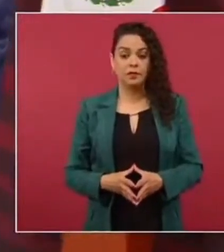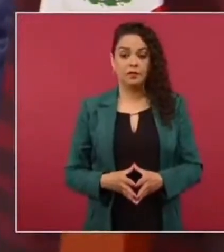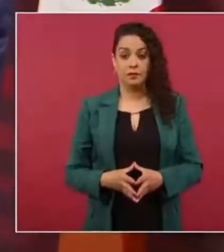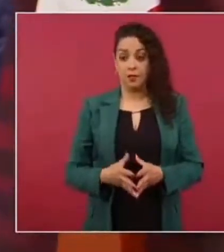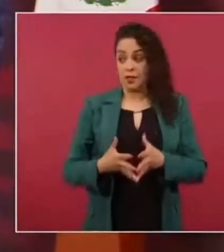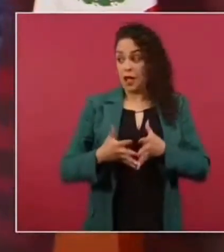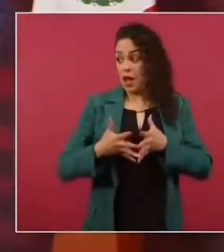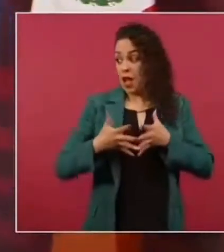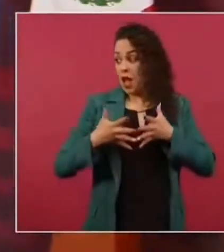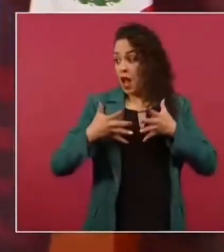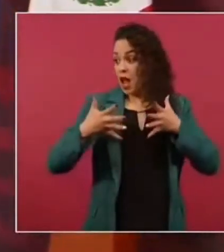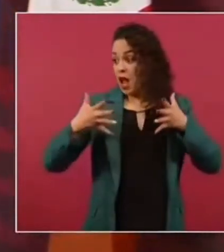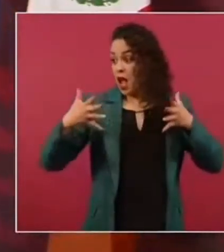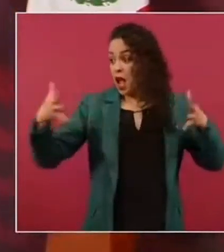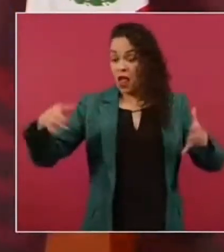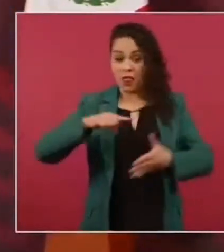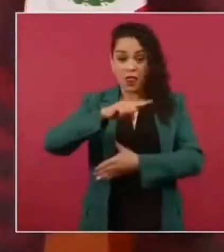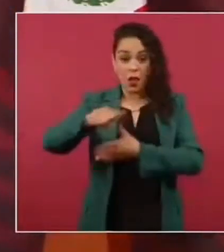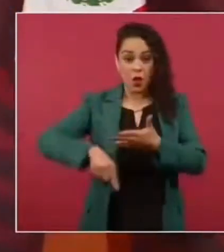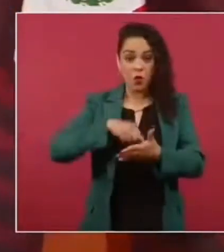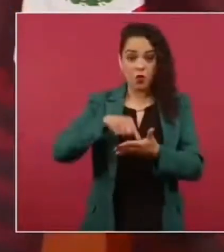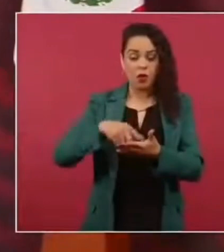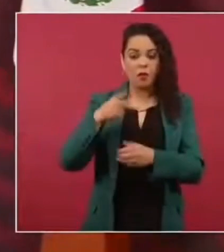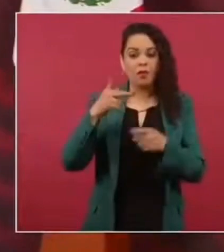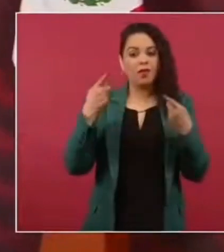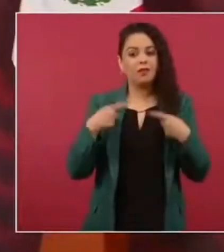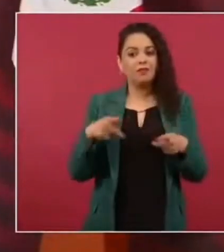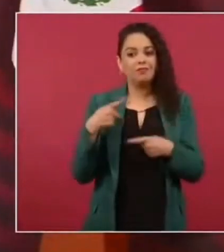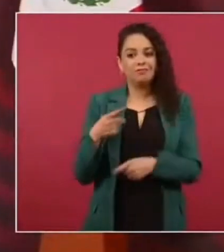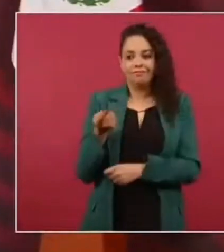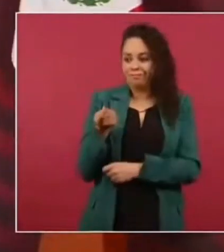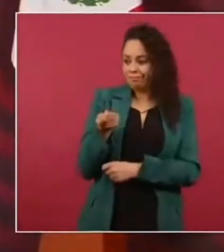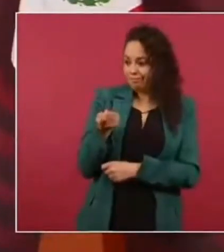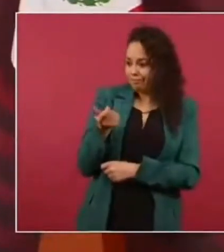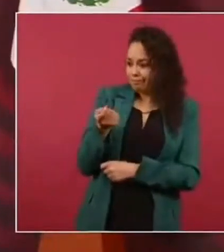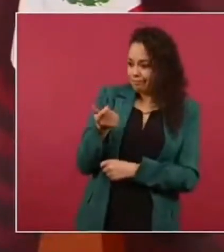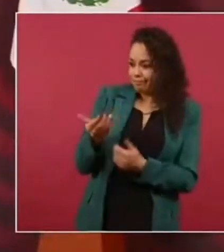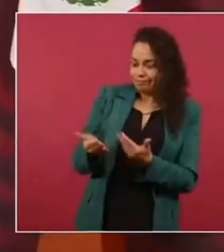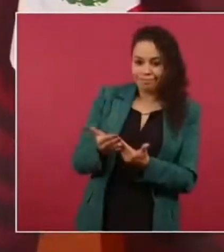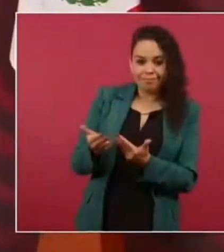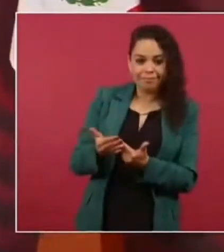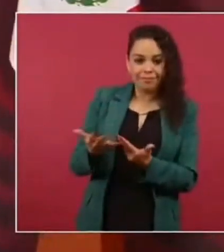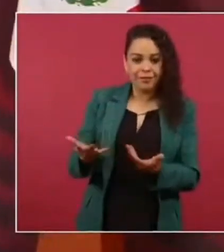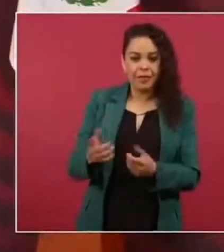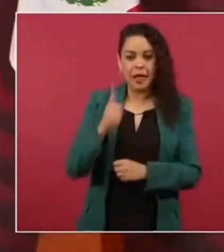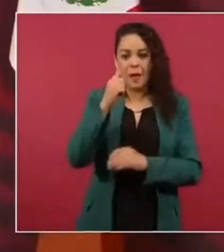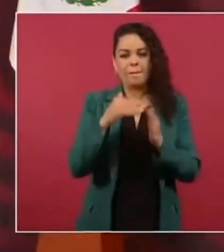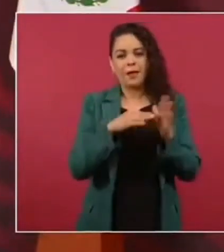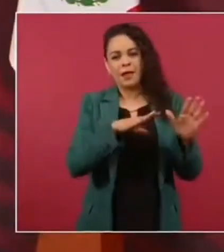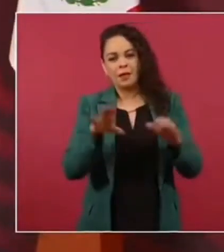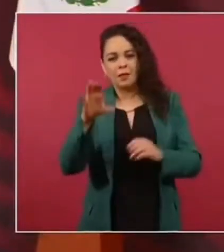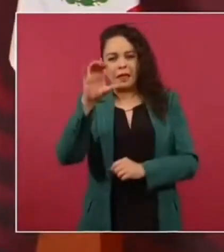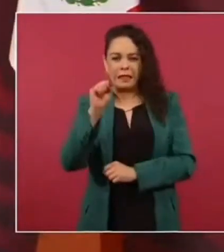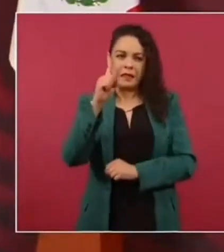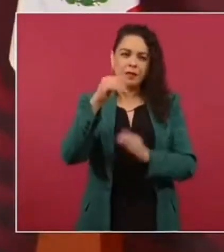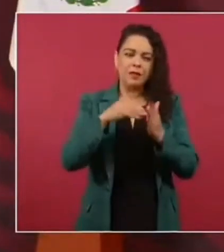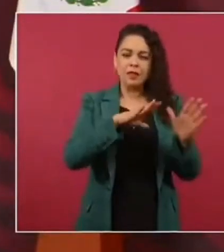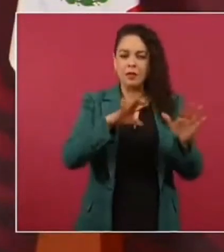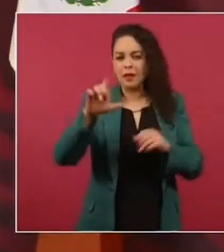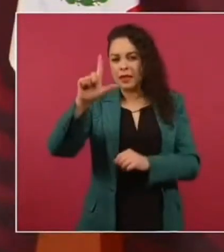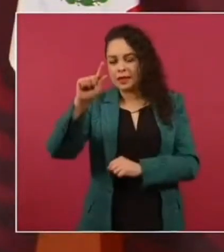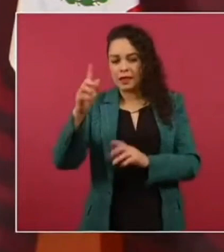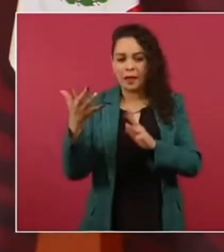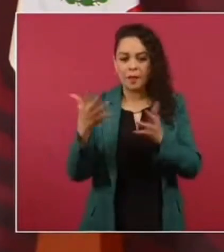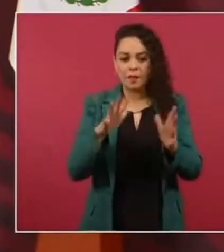y es hasta los años 60 70 que empiezan a